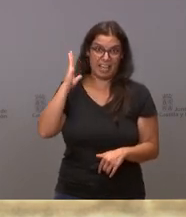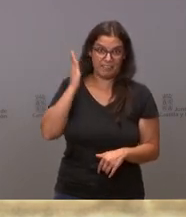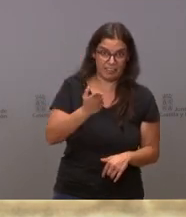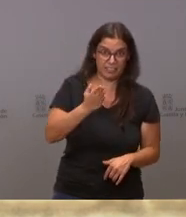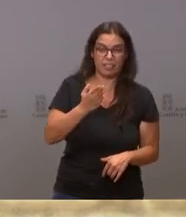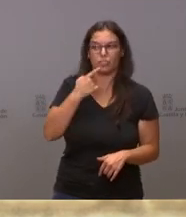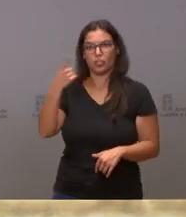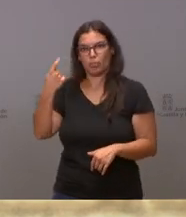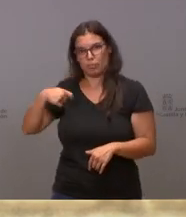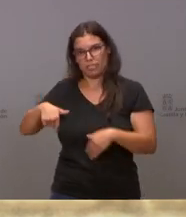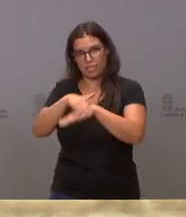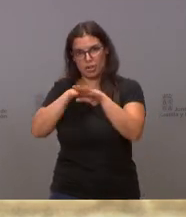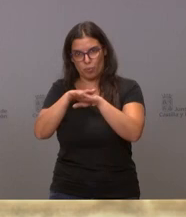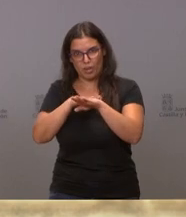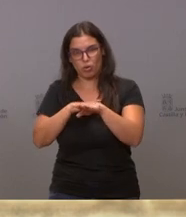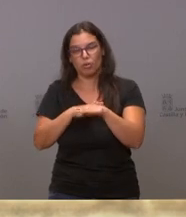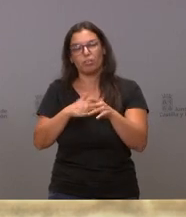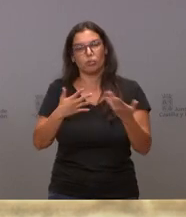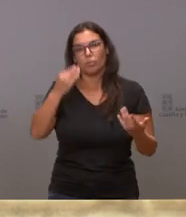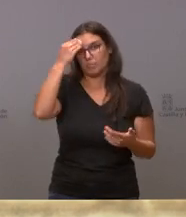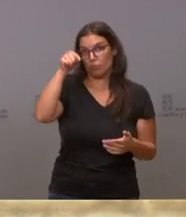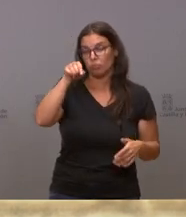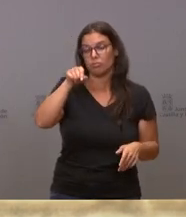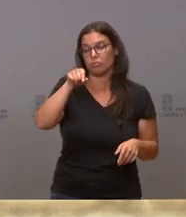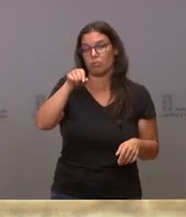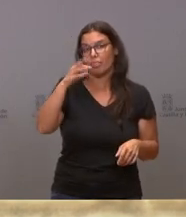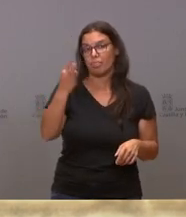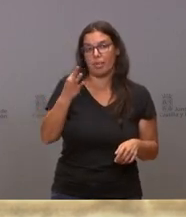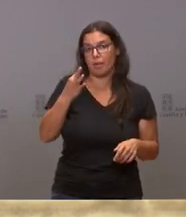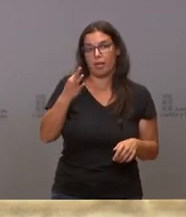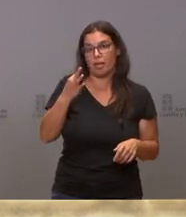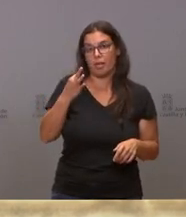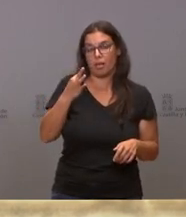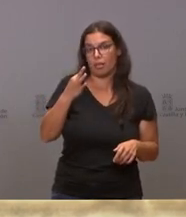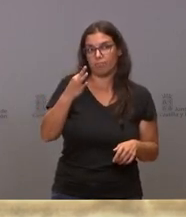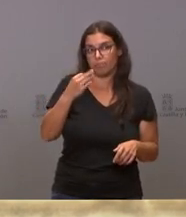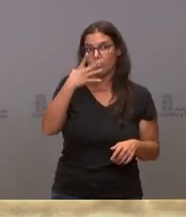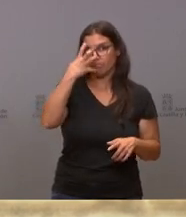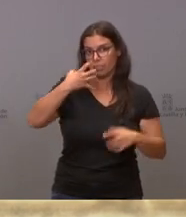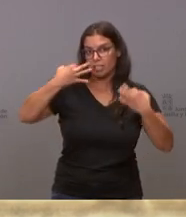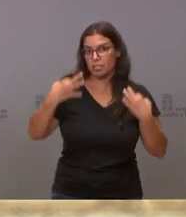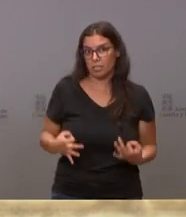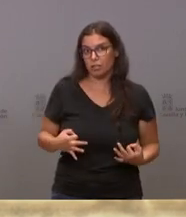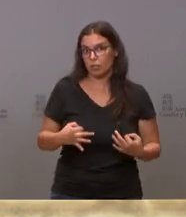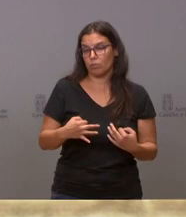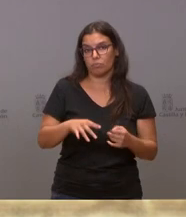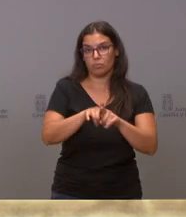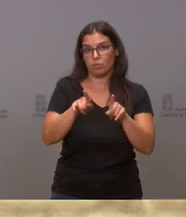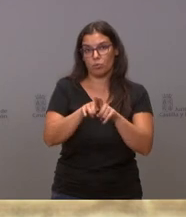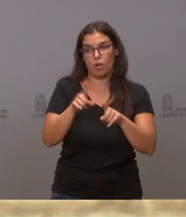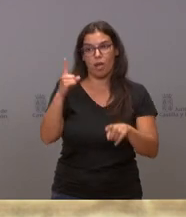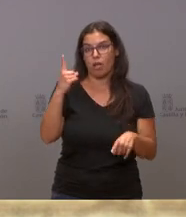presidente del Gobierno y consideramos que es algo que se debe tomar muy en serio como una de las opciones